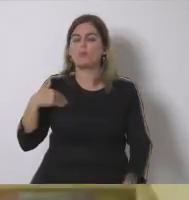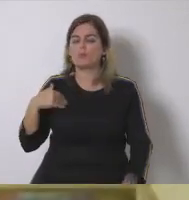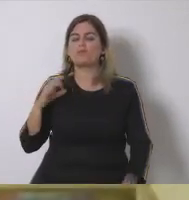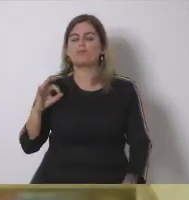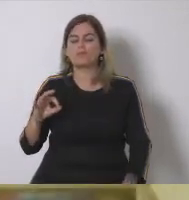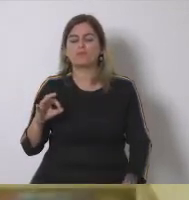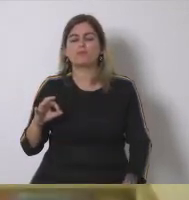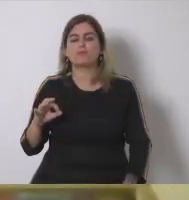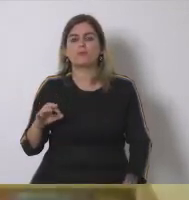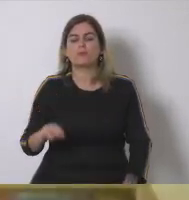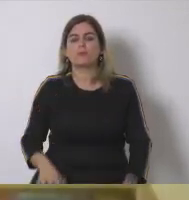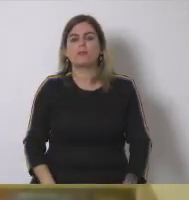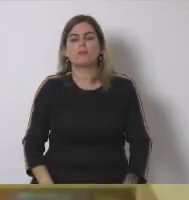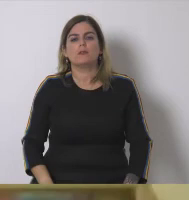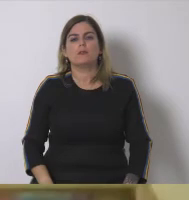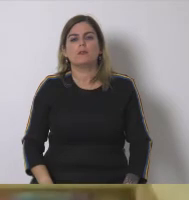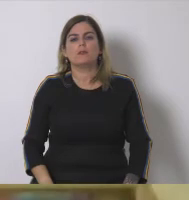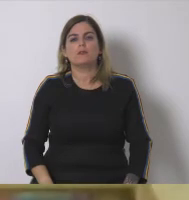Gustavo